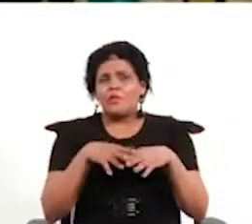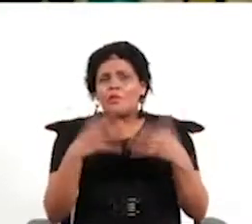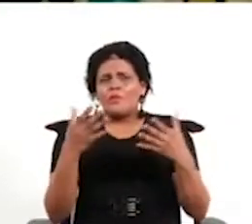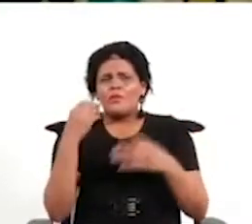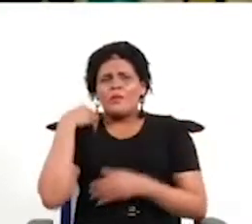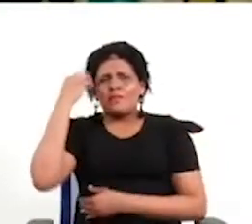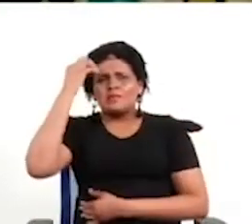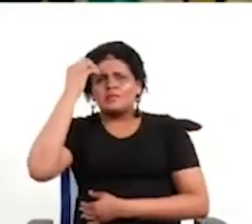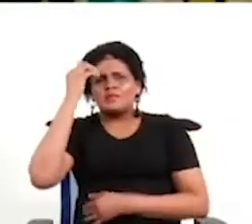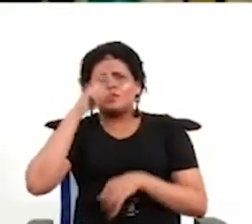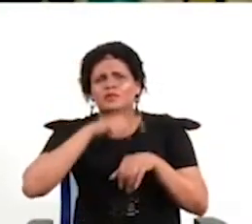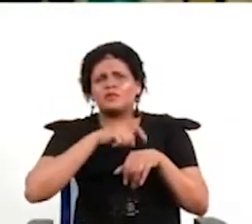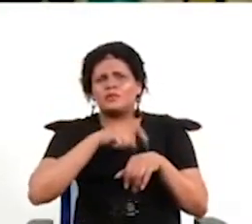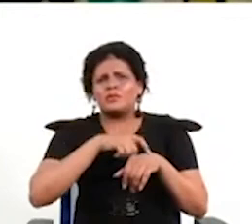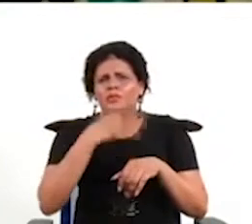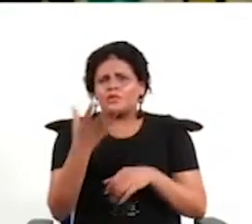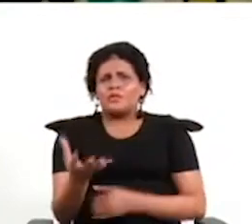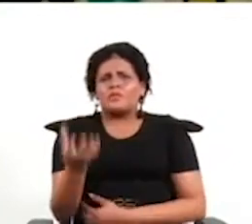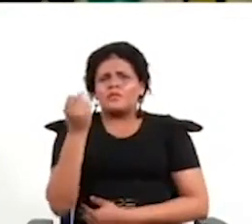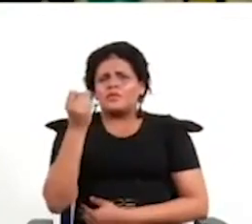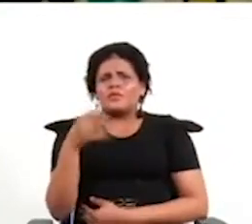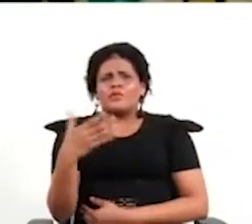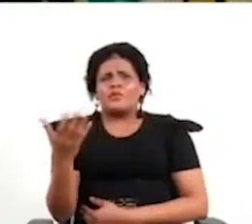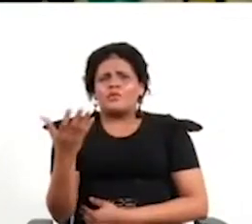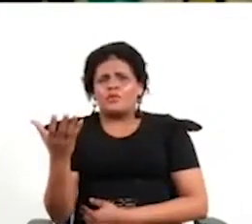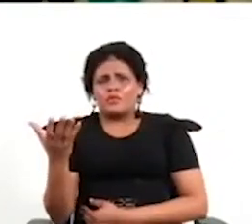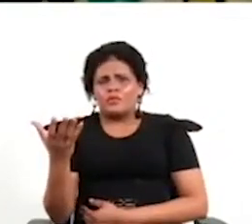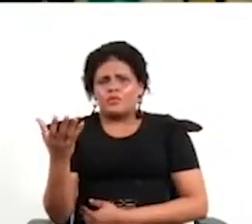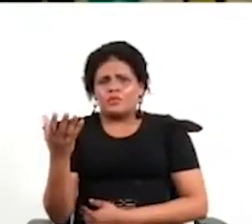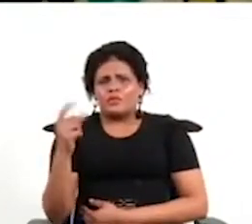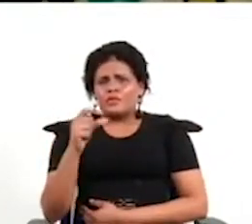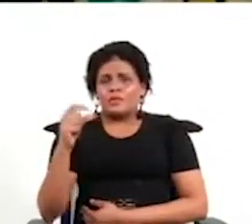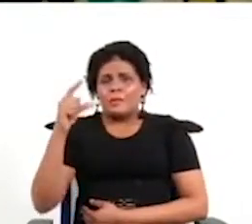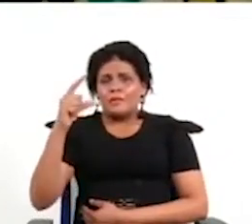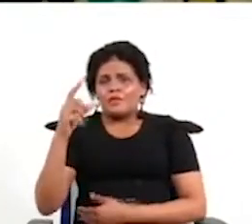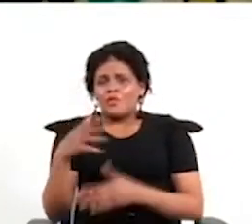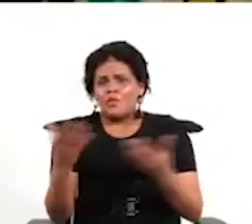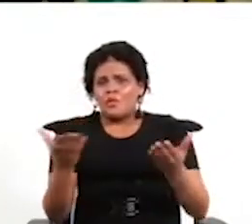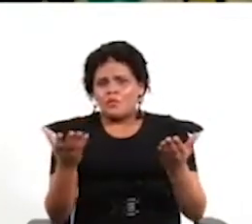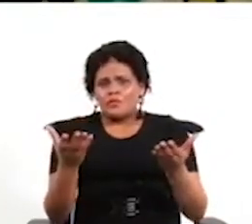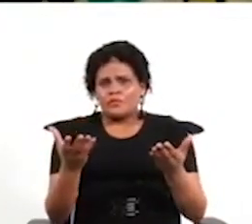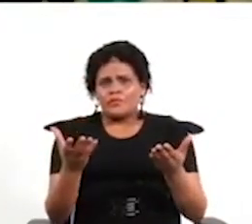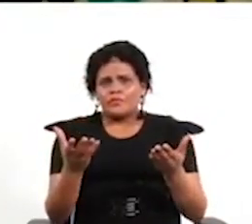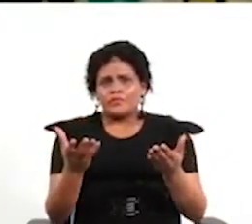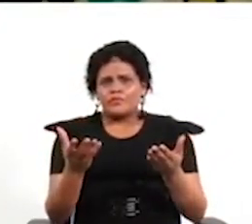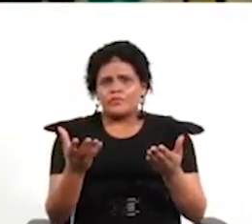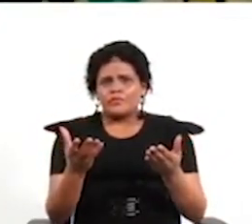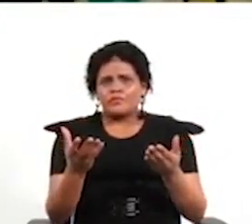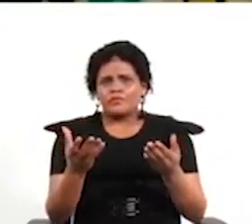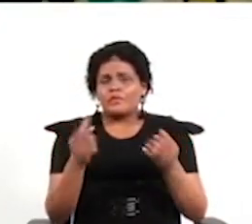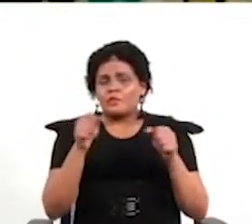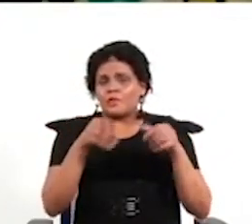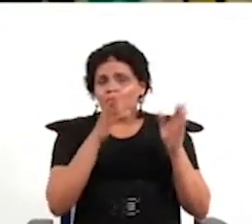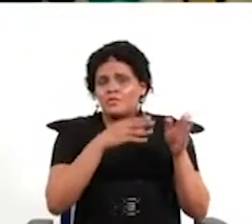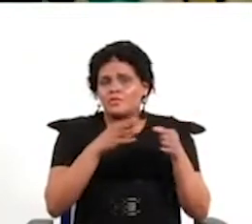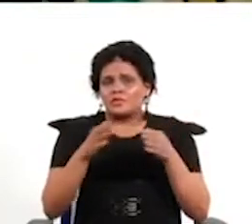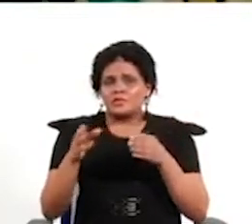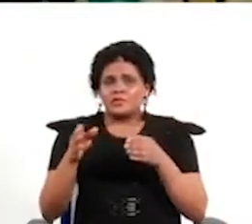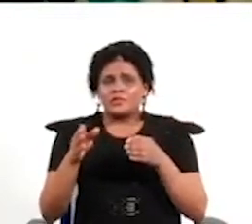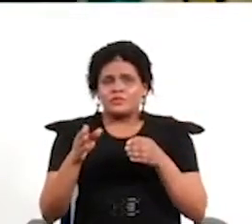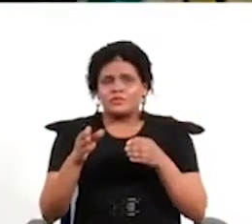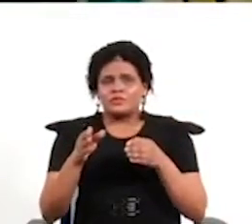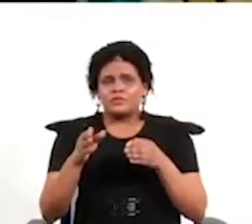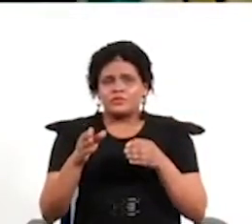pensar el tiempo articulado con qué tipo de debate y qué tamaño de grupo se está planteando y qué tipo de procedimiento se está planteando